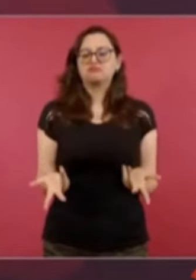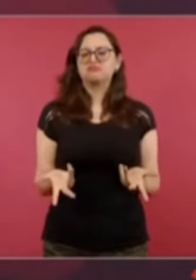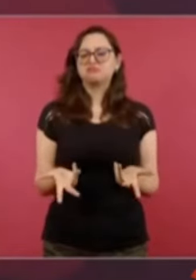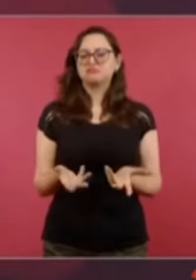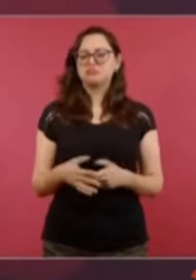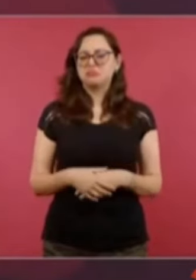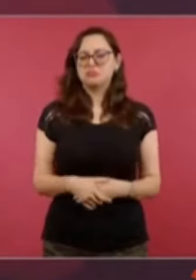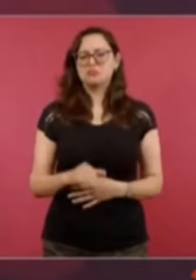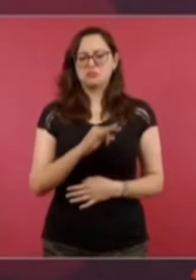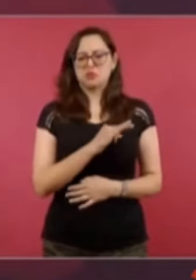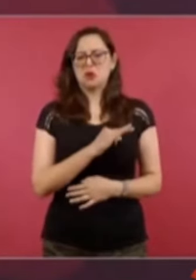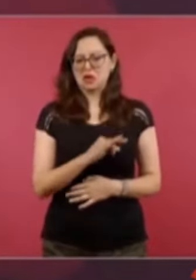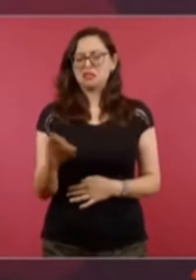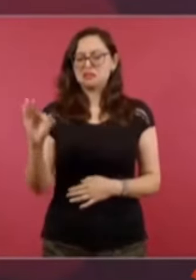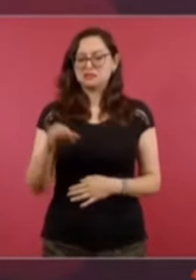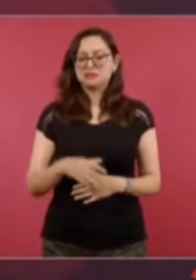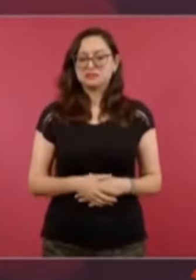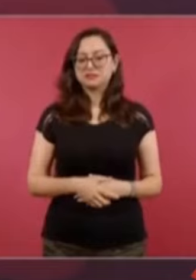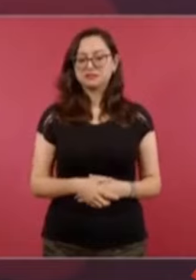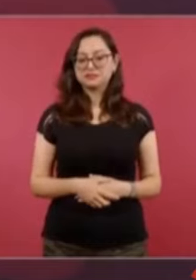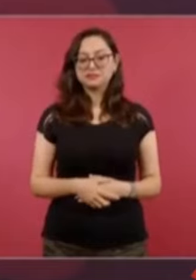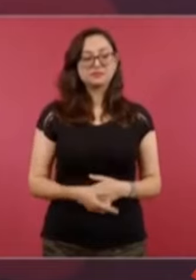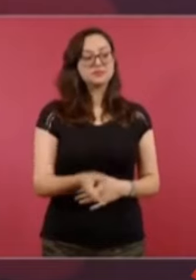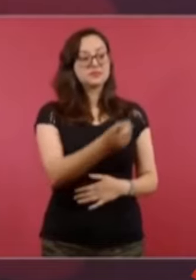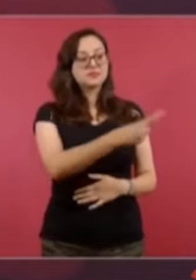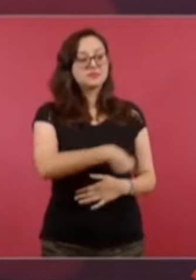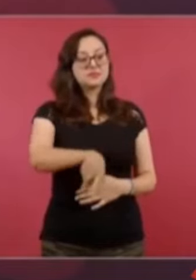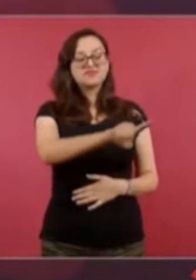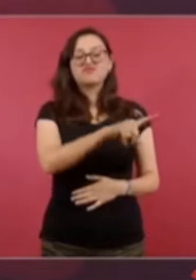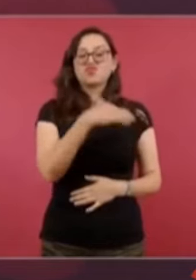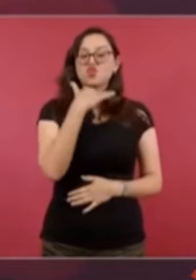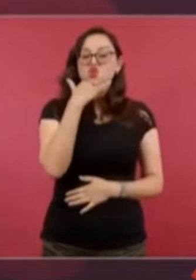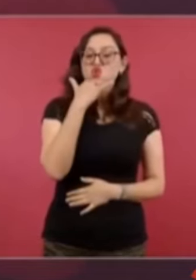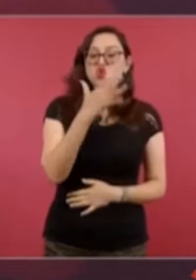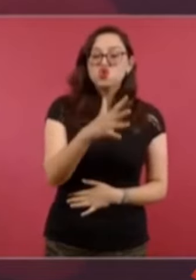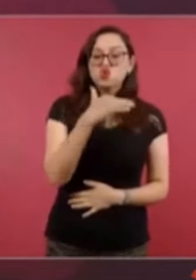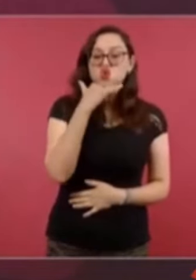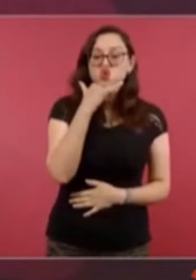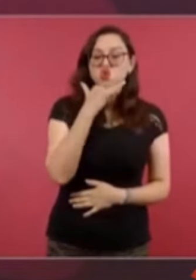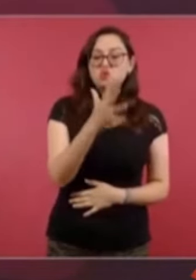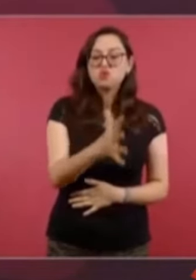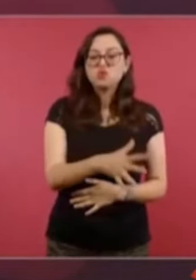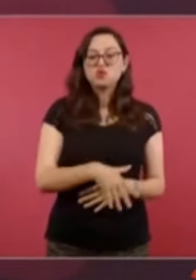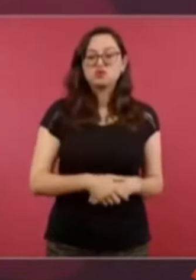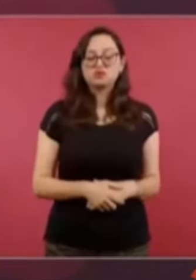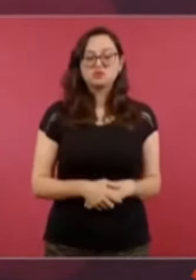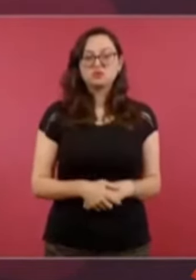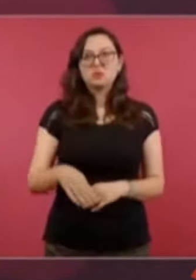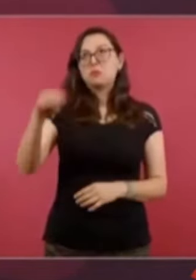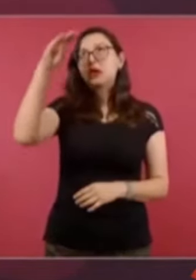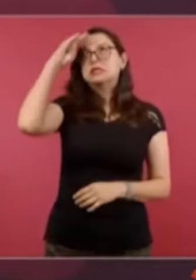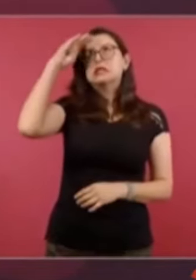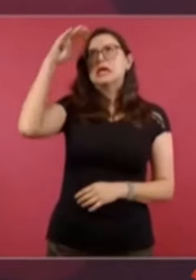a veces no piensan, traman.